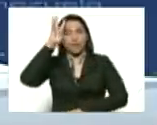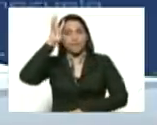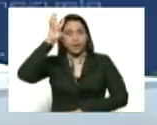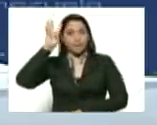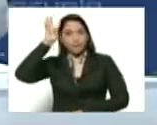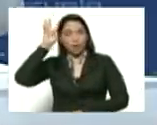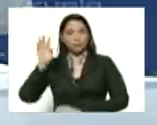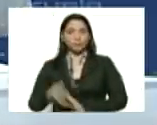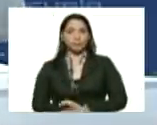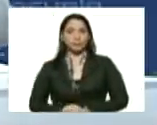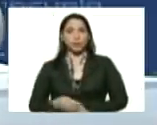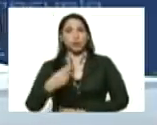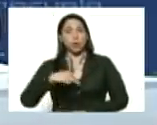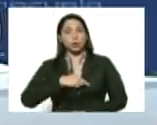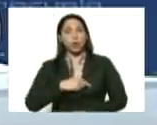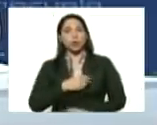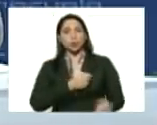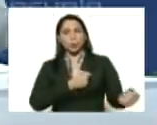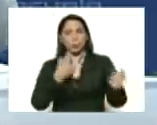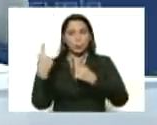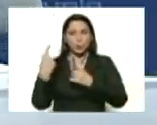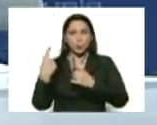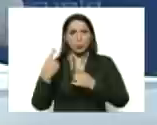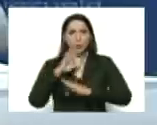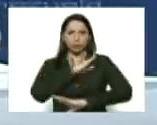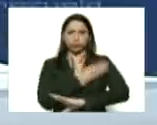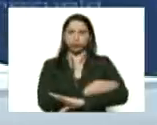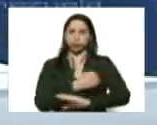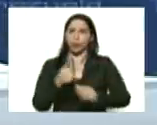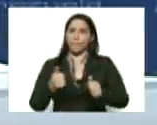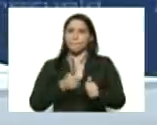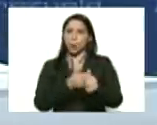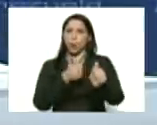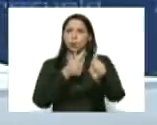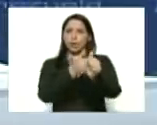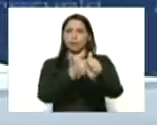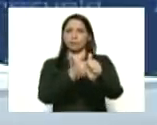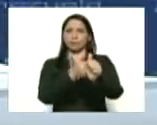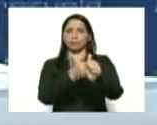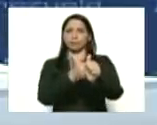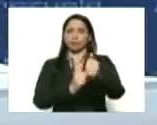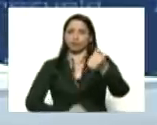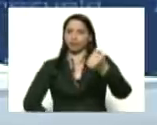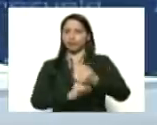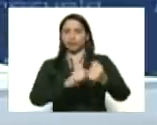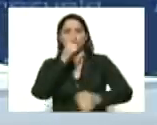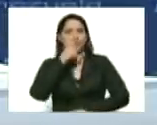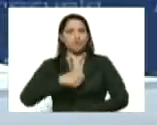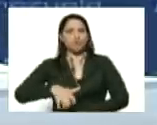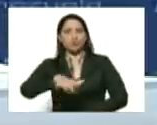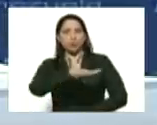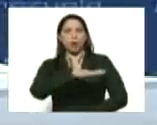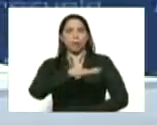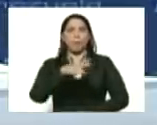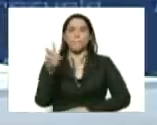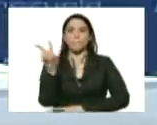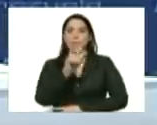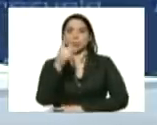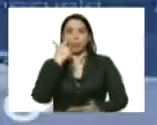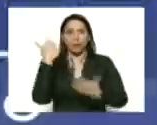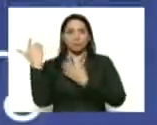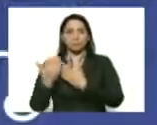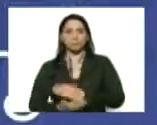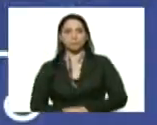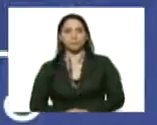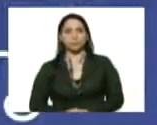que lo hemos mandado como refuerzo al Táchira para apoyar a este pueblo de los Andes venezolanos adelante Mervin